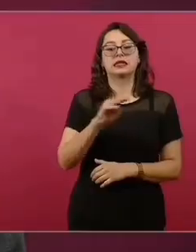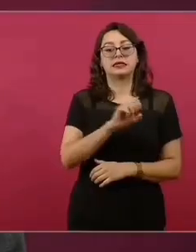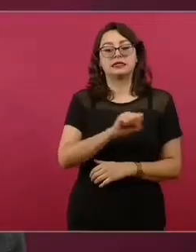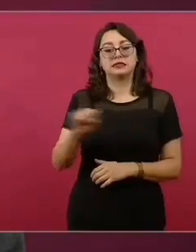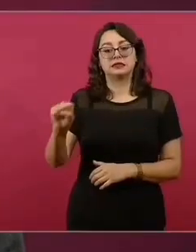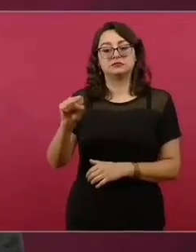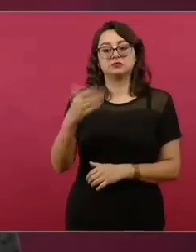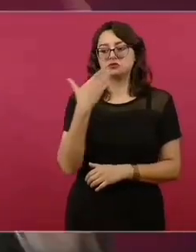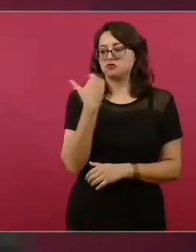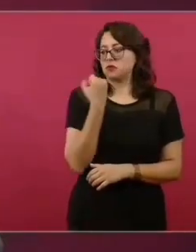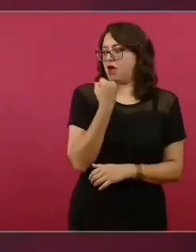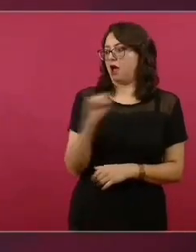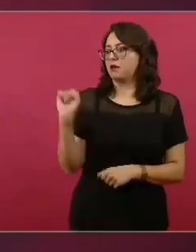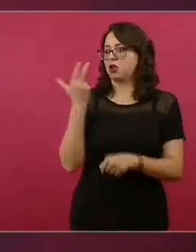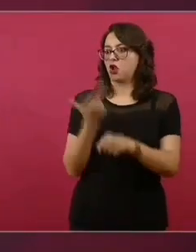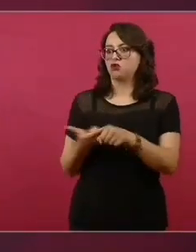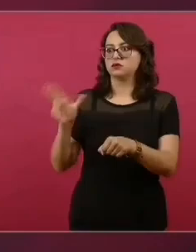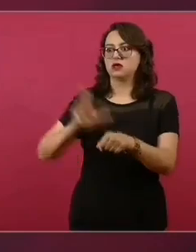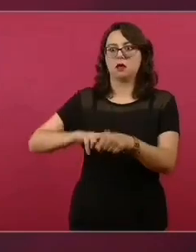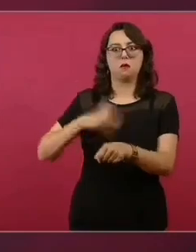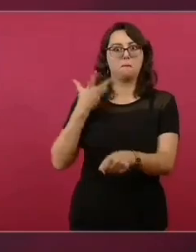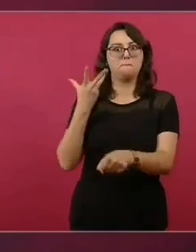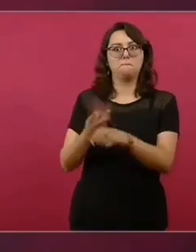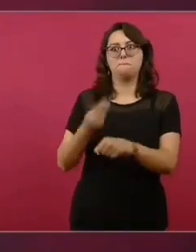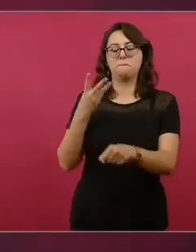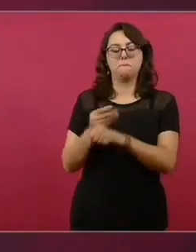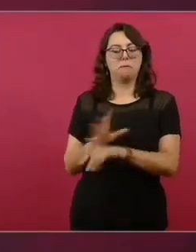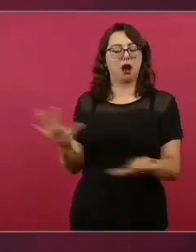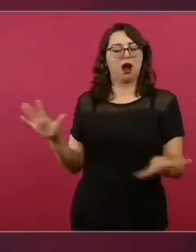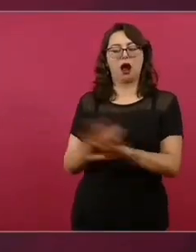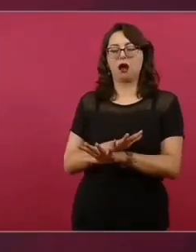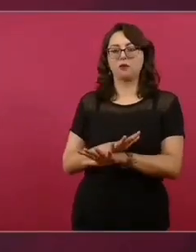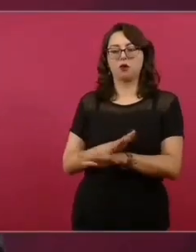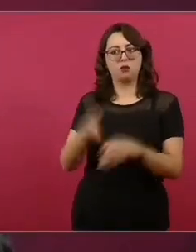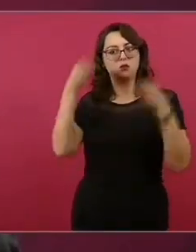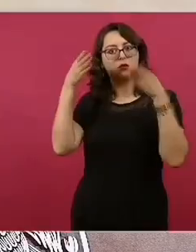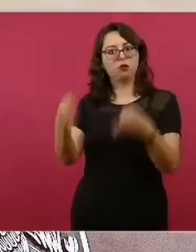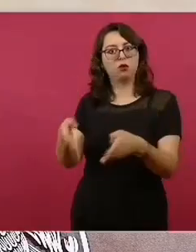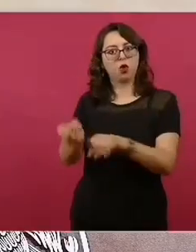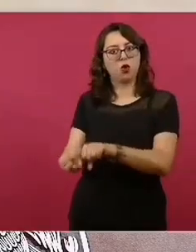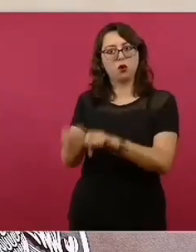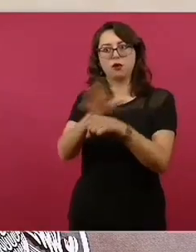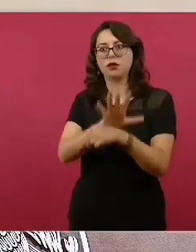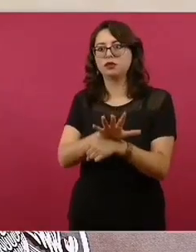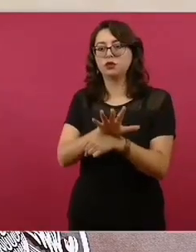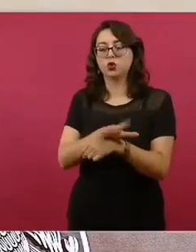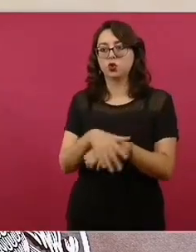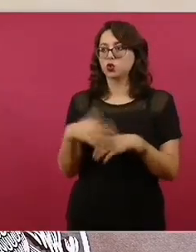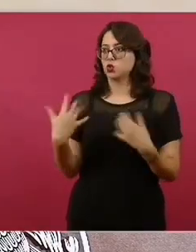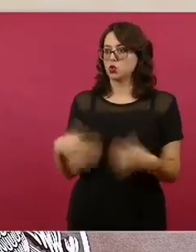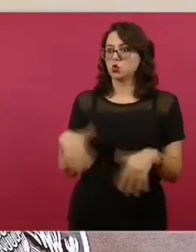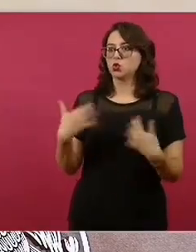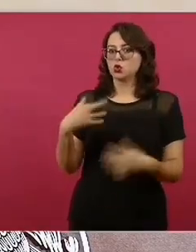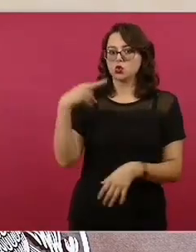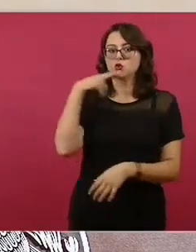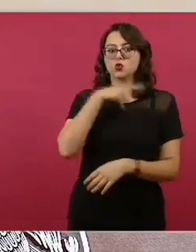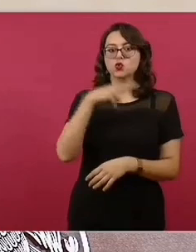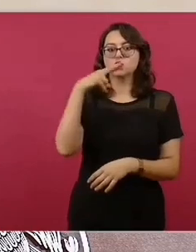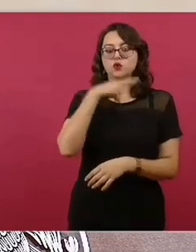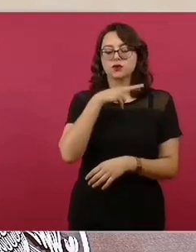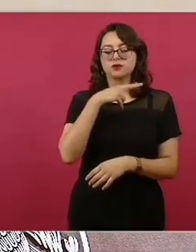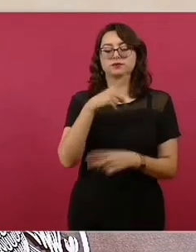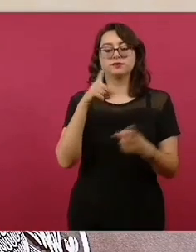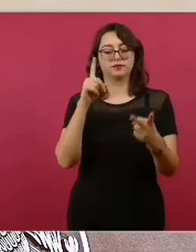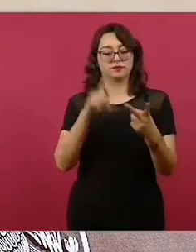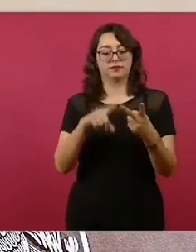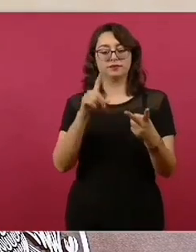capacidad. Entonces, tenemos un modelo de reconversión para la adaptación. Desde luego estamos modificando el sistema de